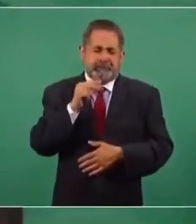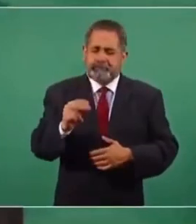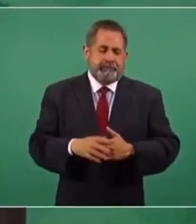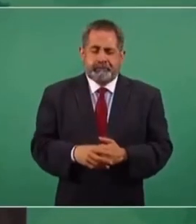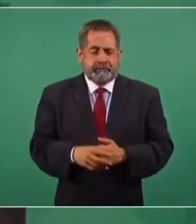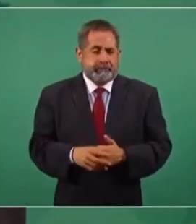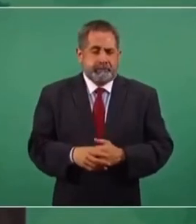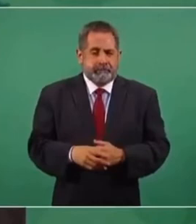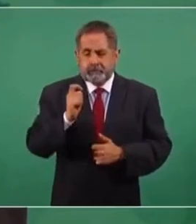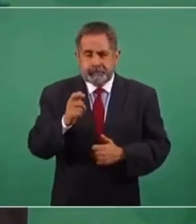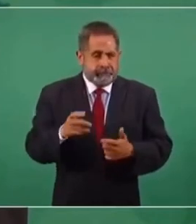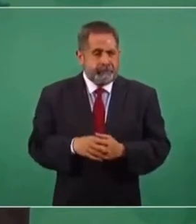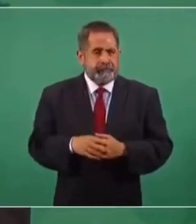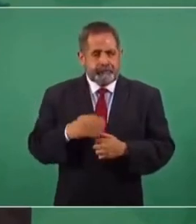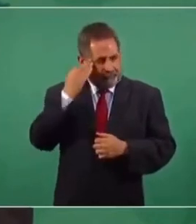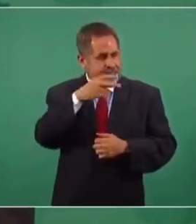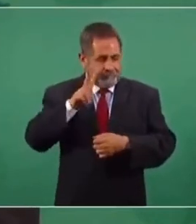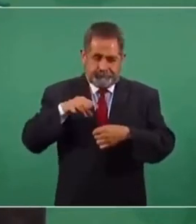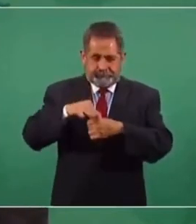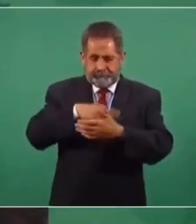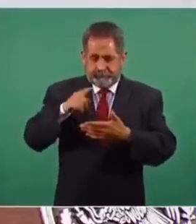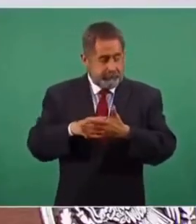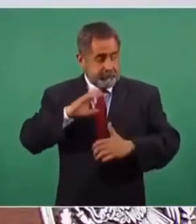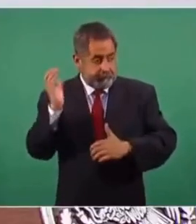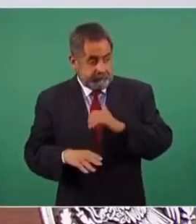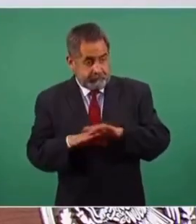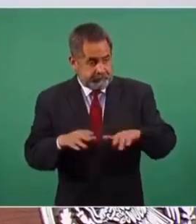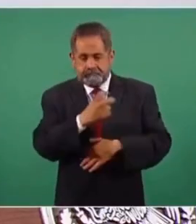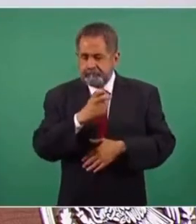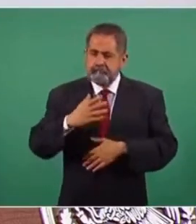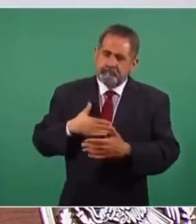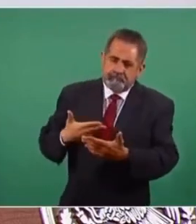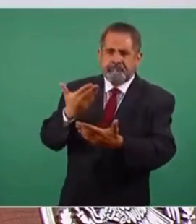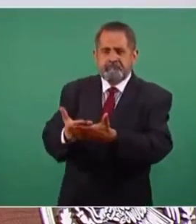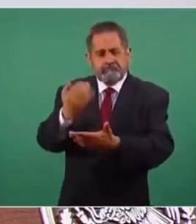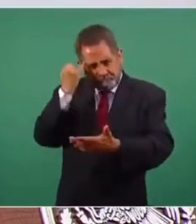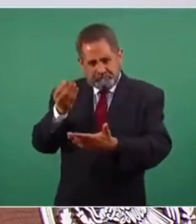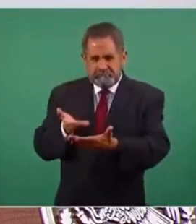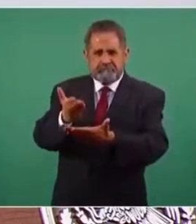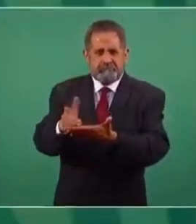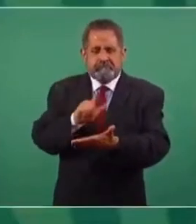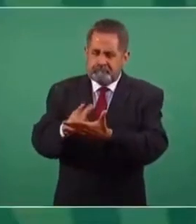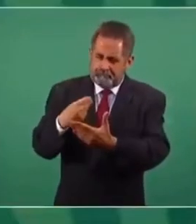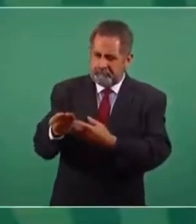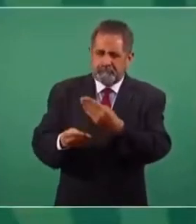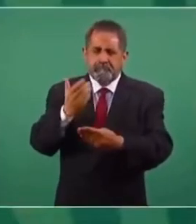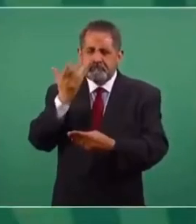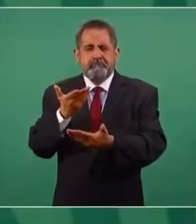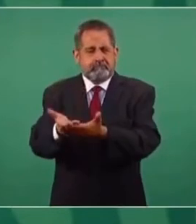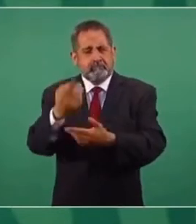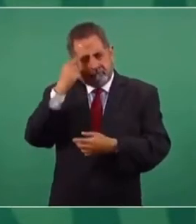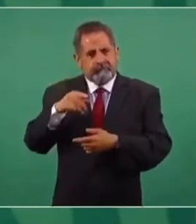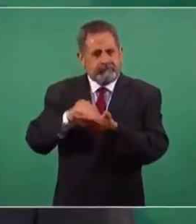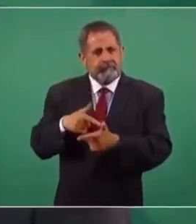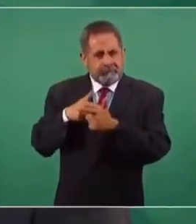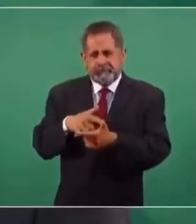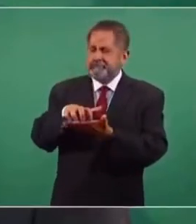Y en efecto, nada más que pase el proceso electoral vamos a enviar iniciativas para seguir